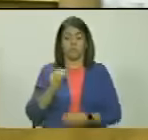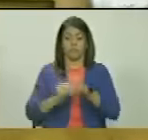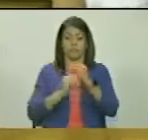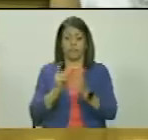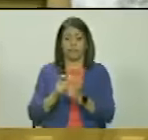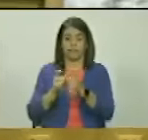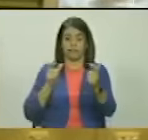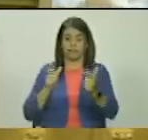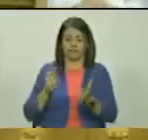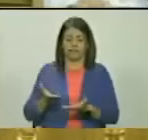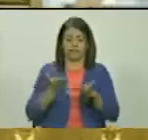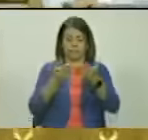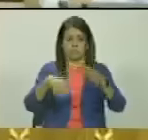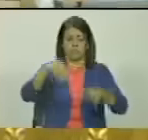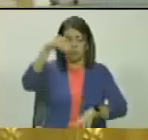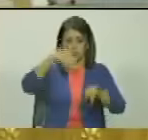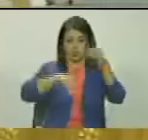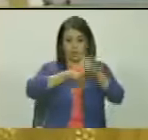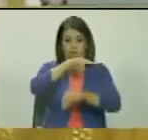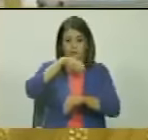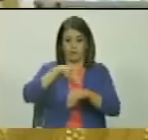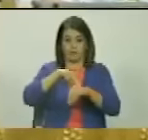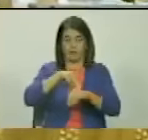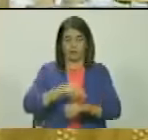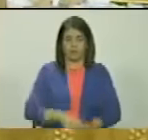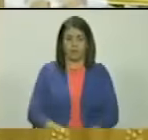hacia el Panteón Nacional.